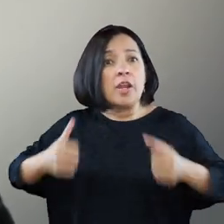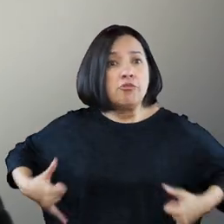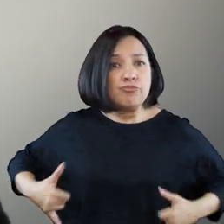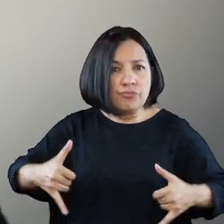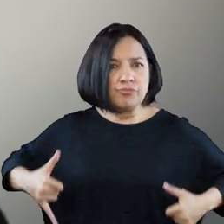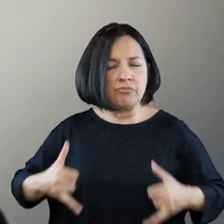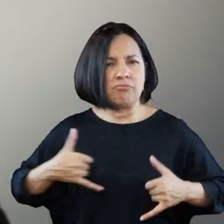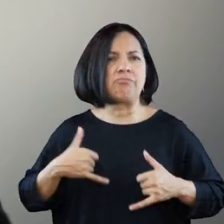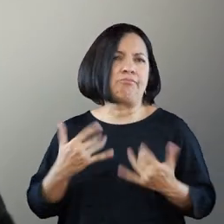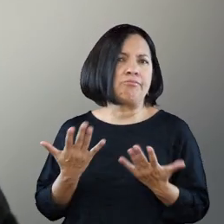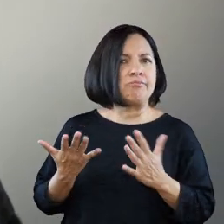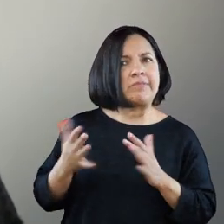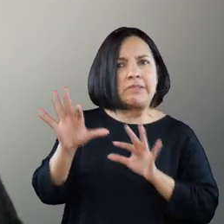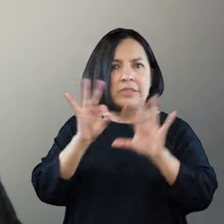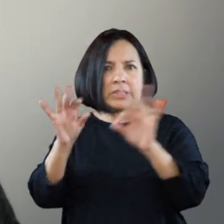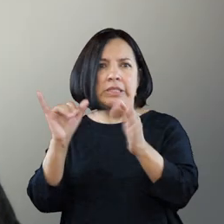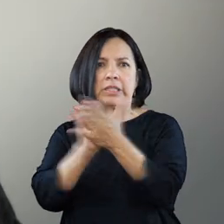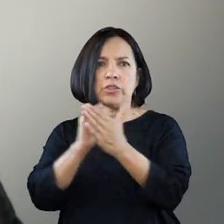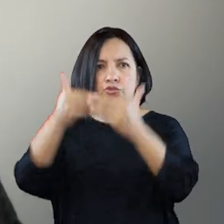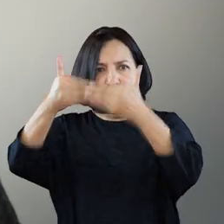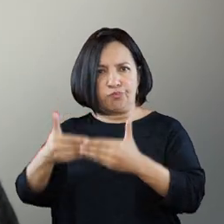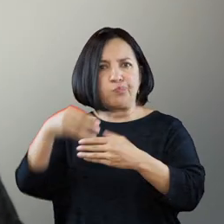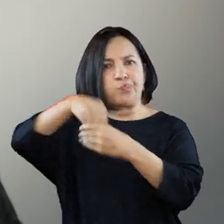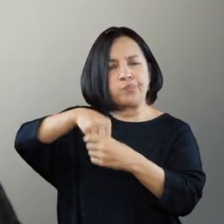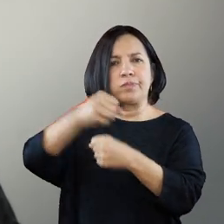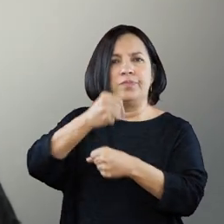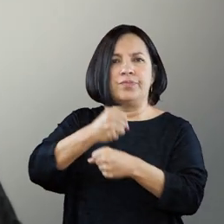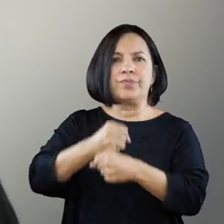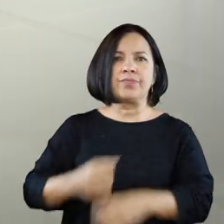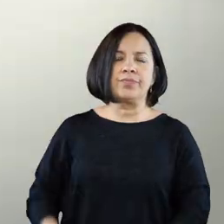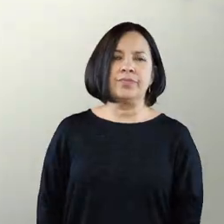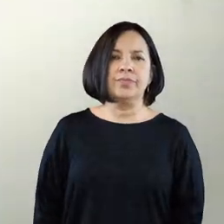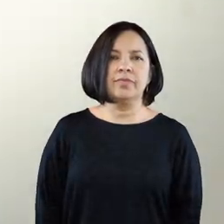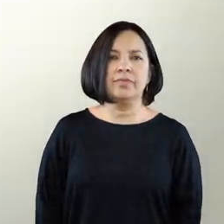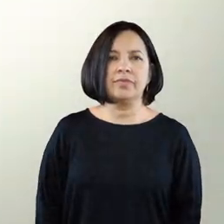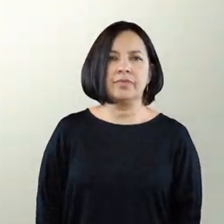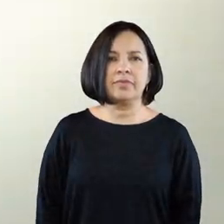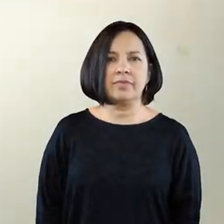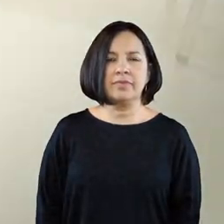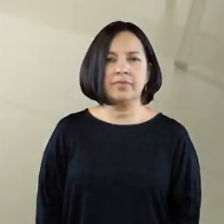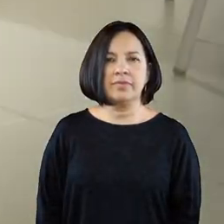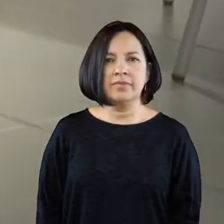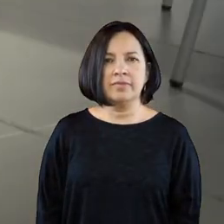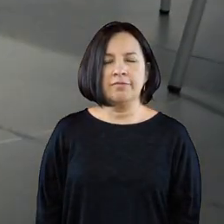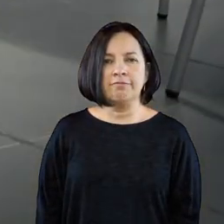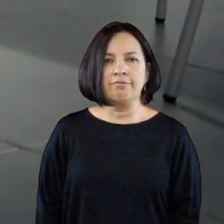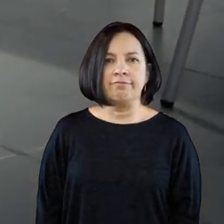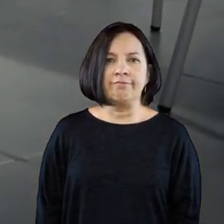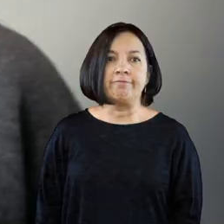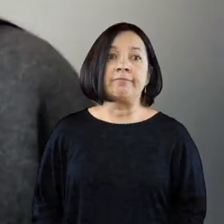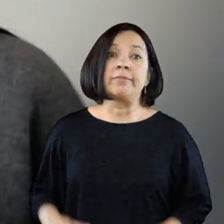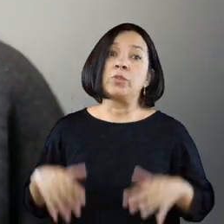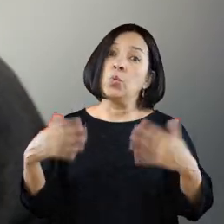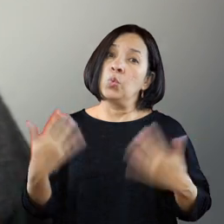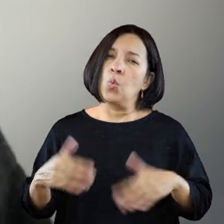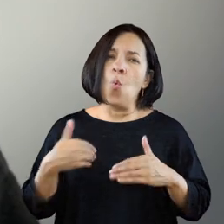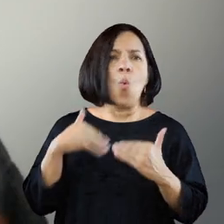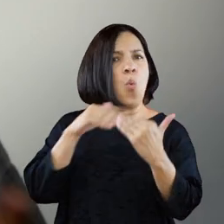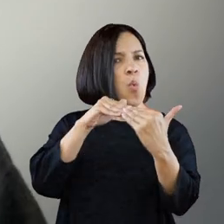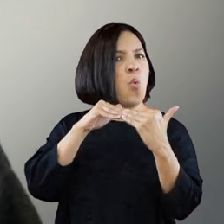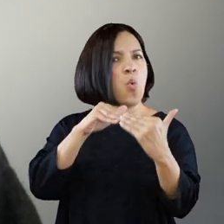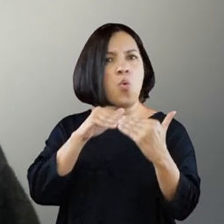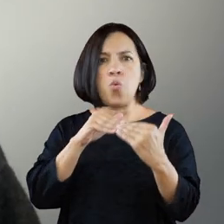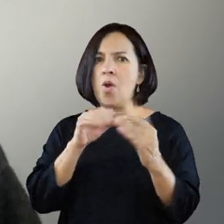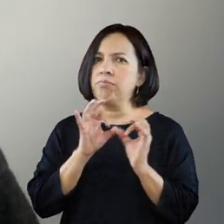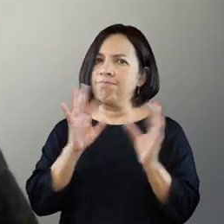personas en silla de ruedas. Básicamente son esas las discapacidades que manejamos. Yo creo que esto ha sido un